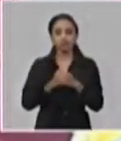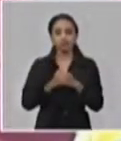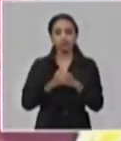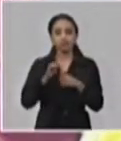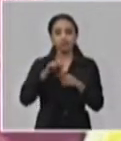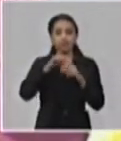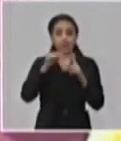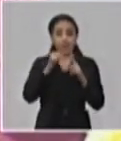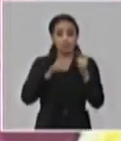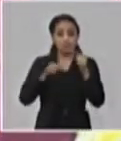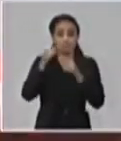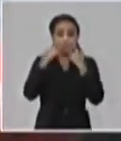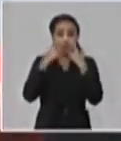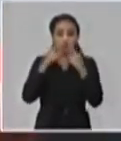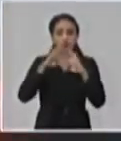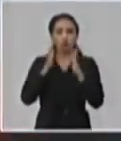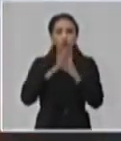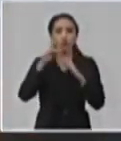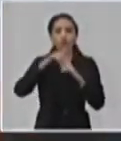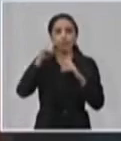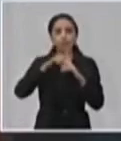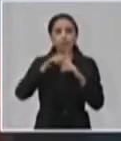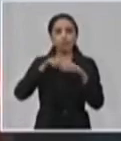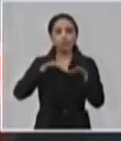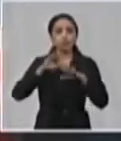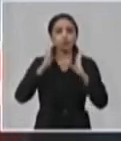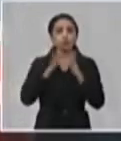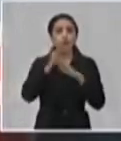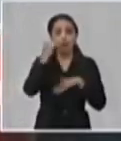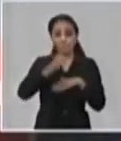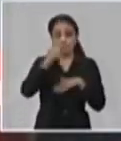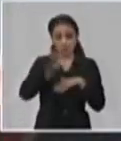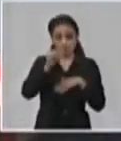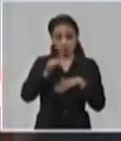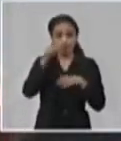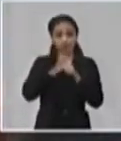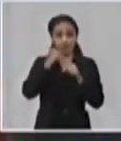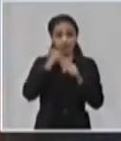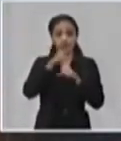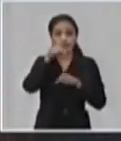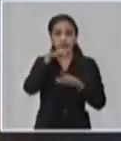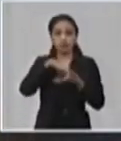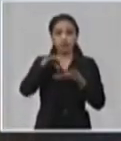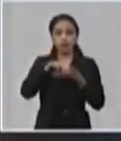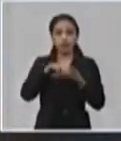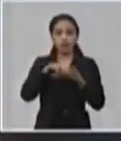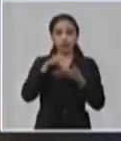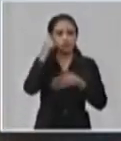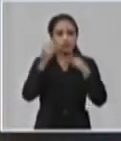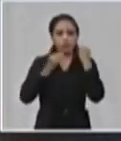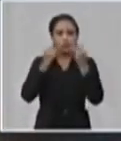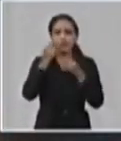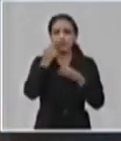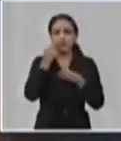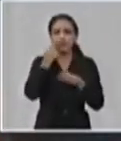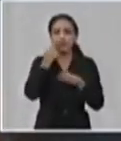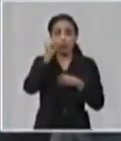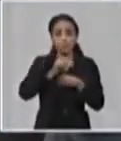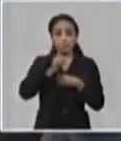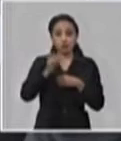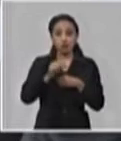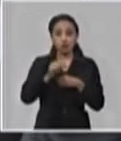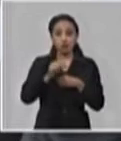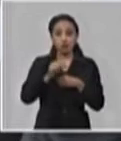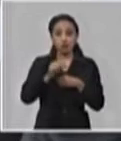cobró un papel fundamental todo el tema de la preparación de todas las personas que están ahí. Yo creo que la expresión del personal que ha sido